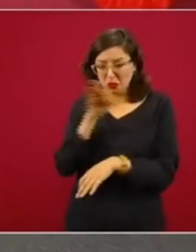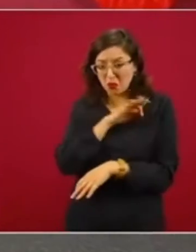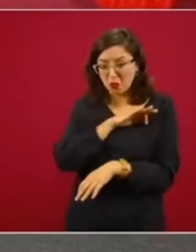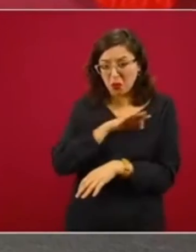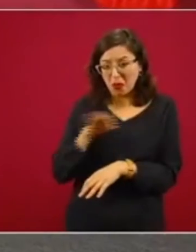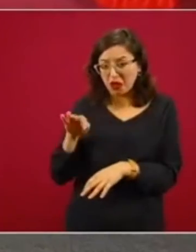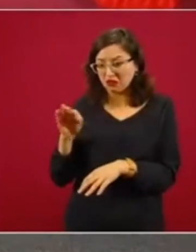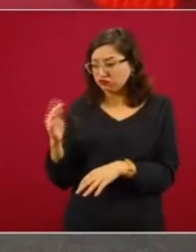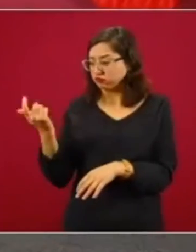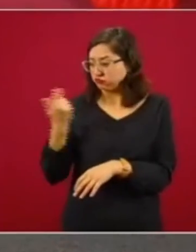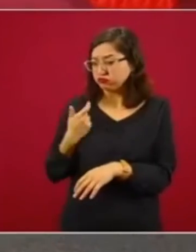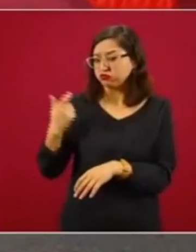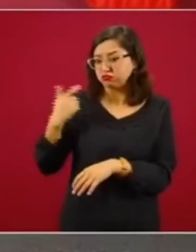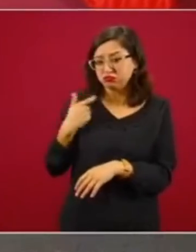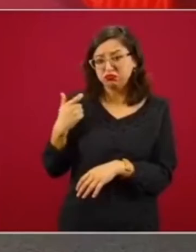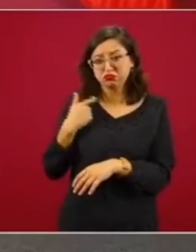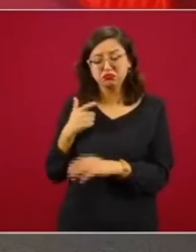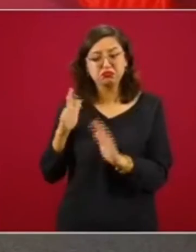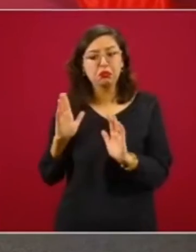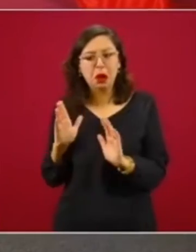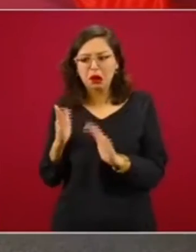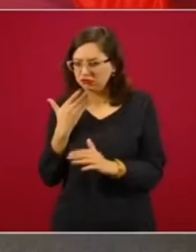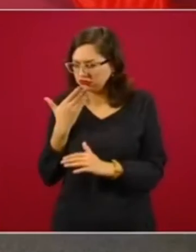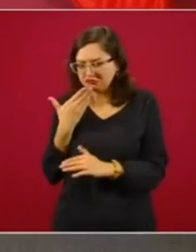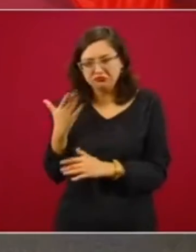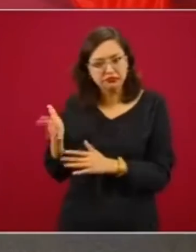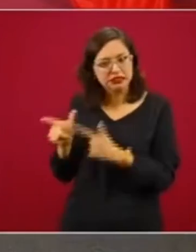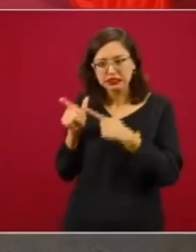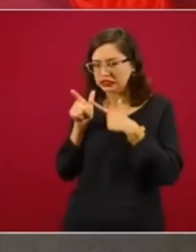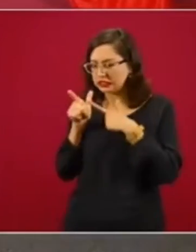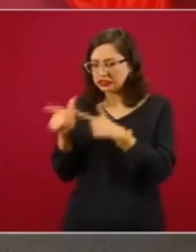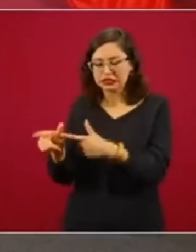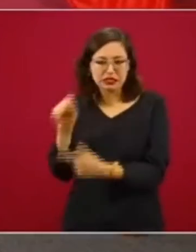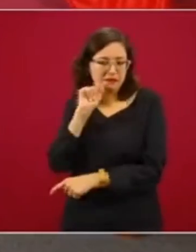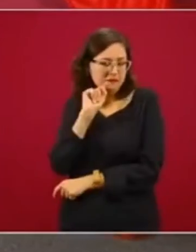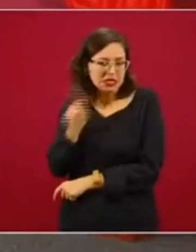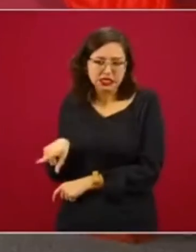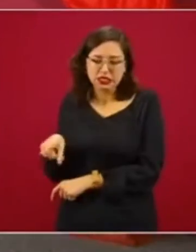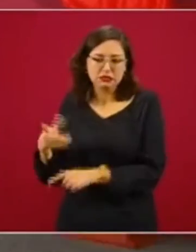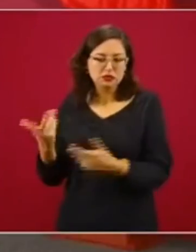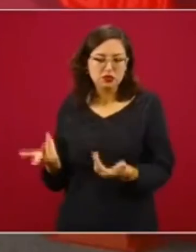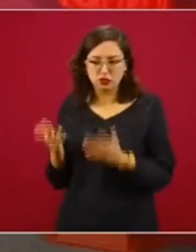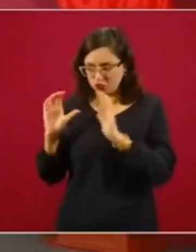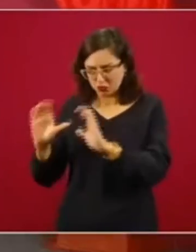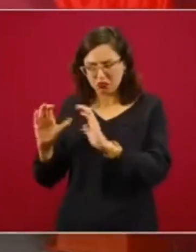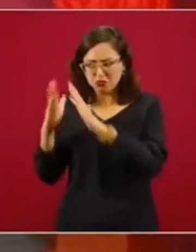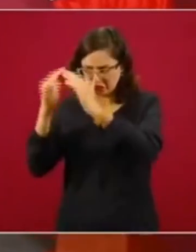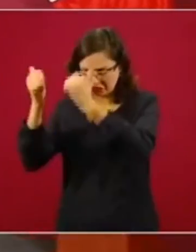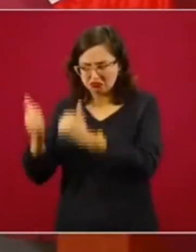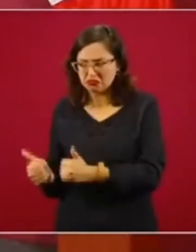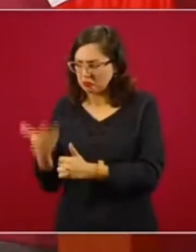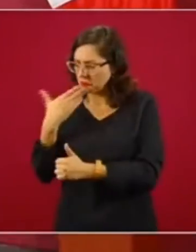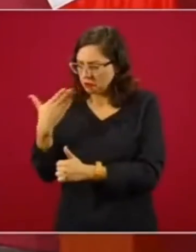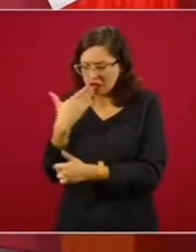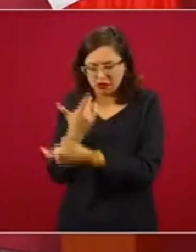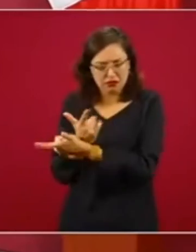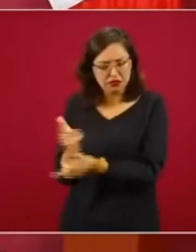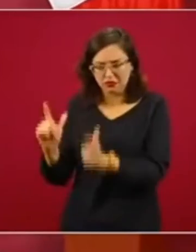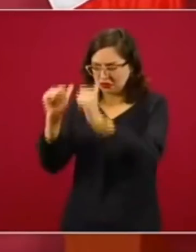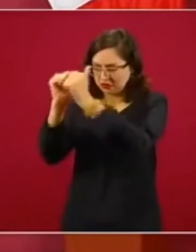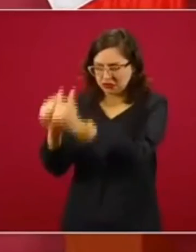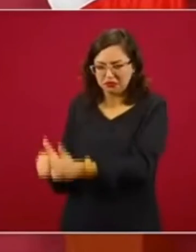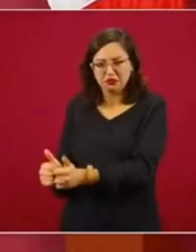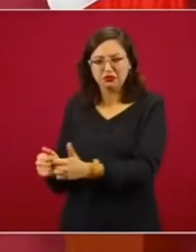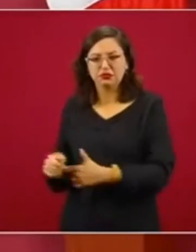casa, pues que siga cuidándose, es libre para eso.